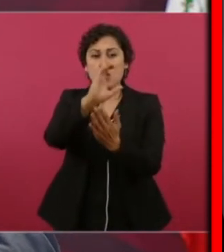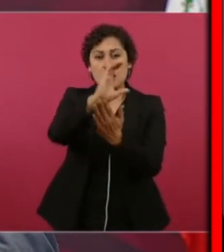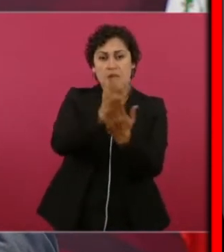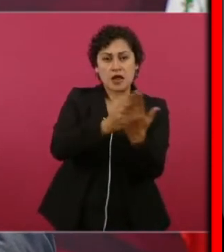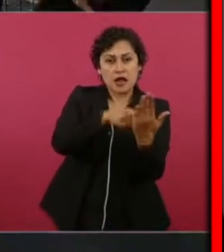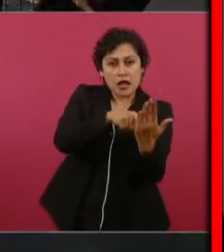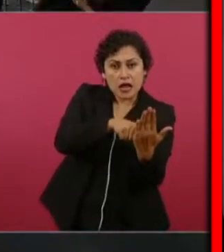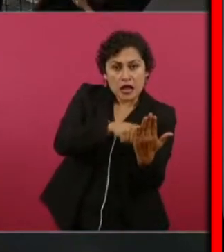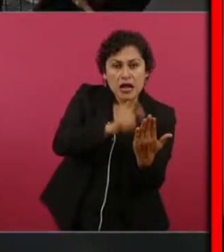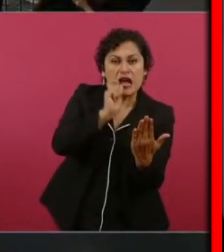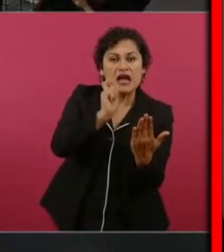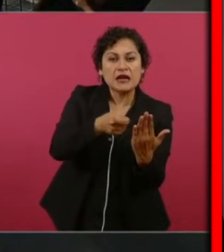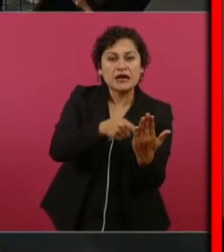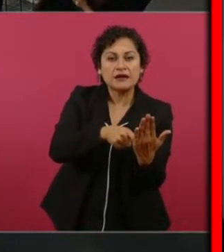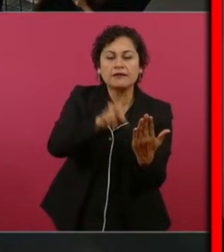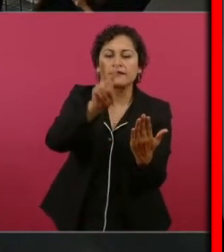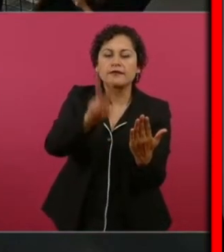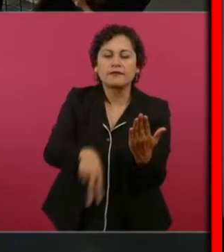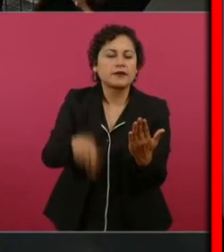en el último año